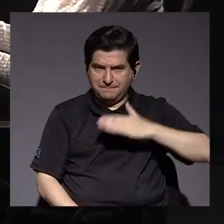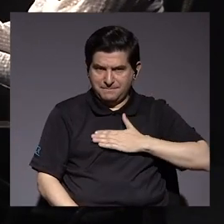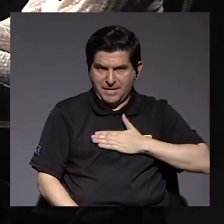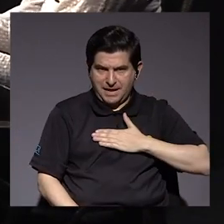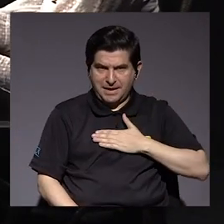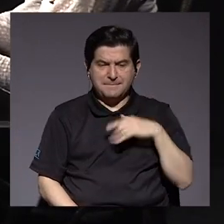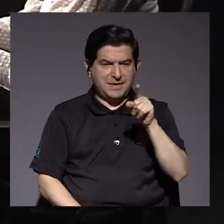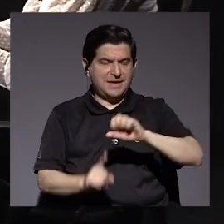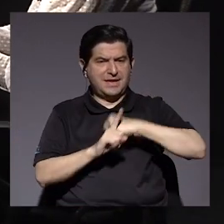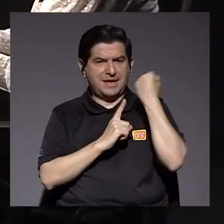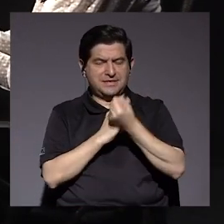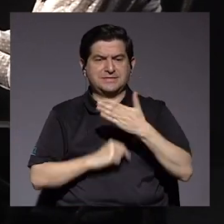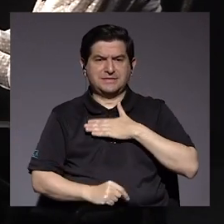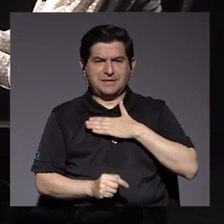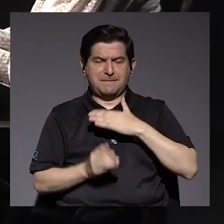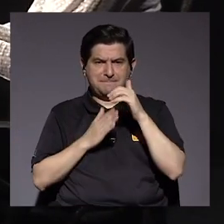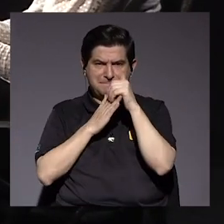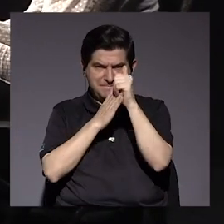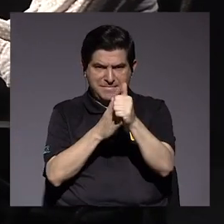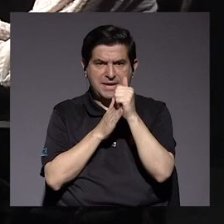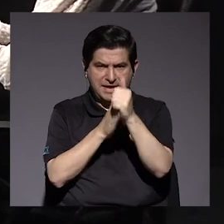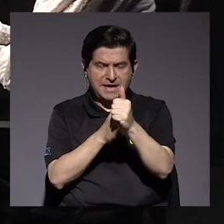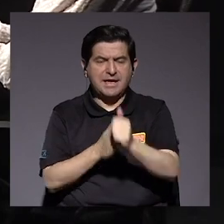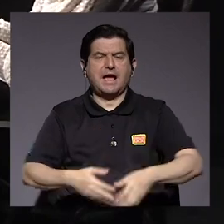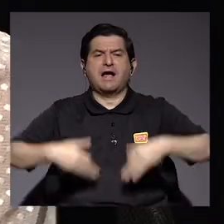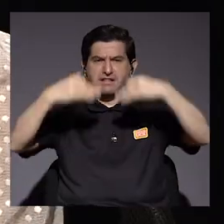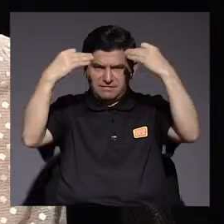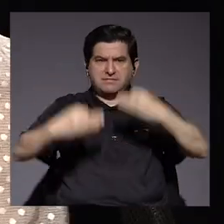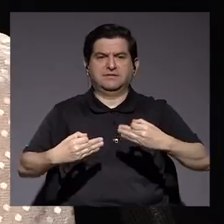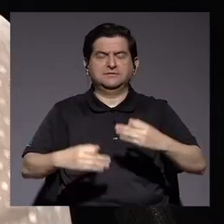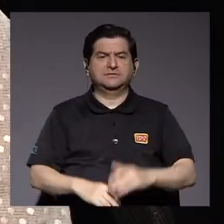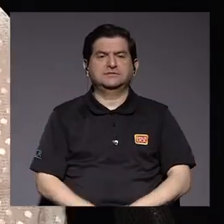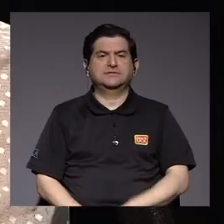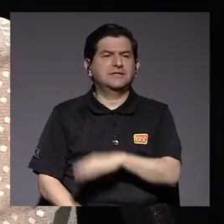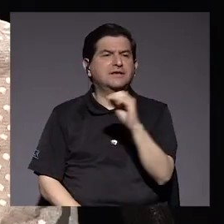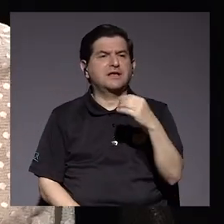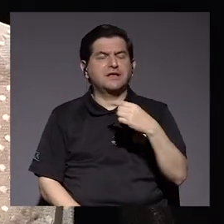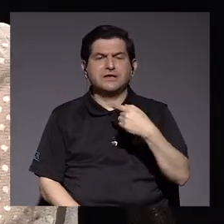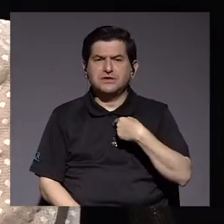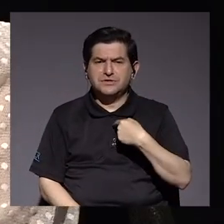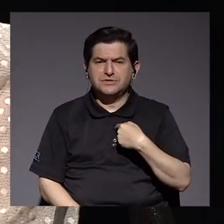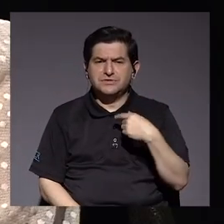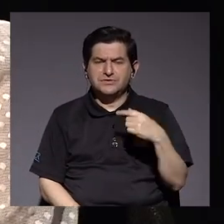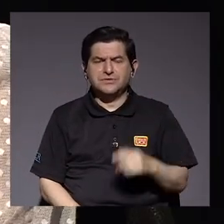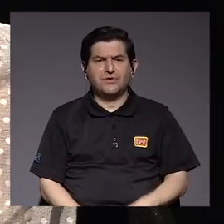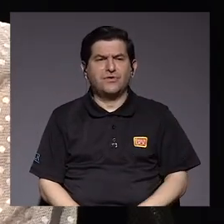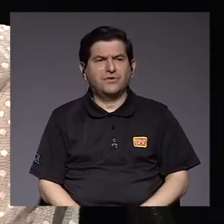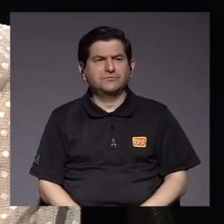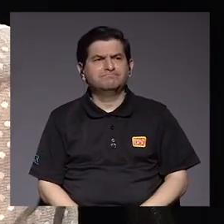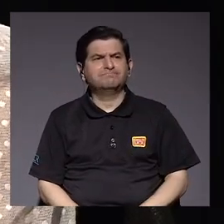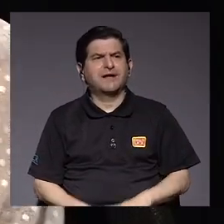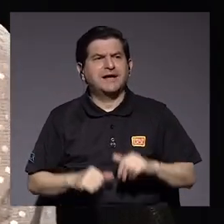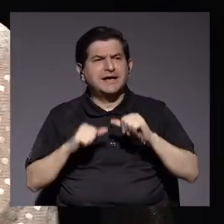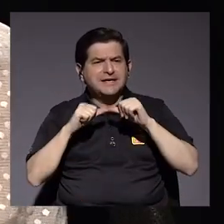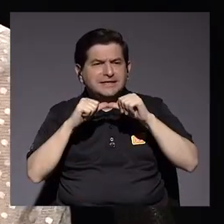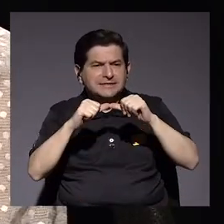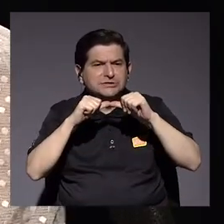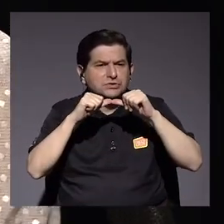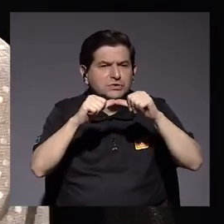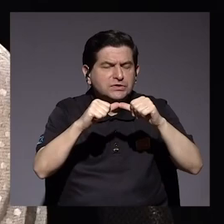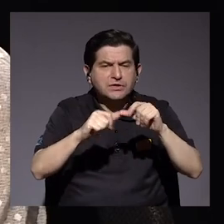eso ha sido mi guía a seguir para tomar decisiones y para decidir hacia qué me voy a ir guiando